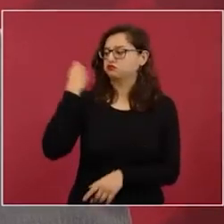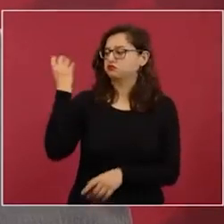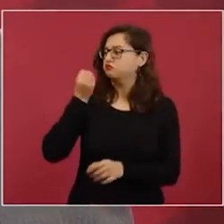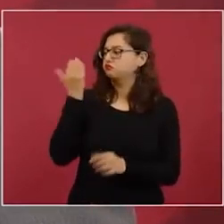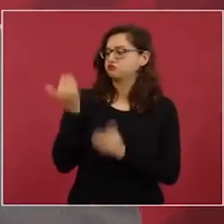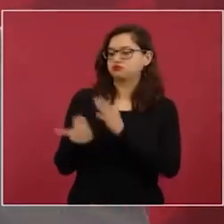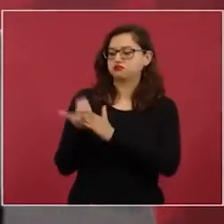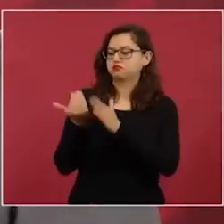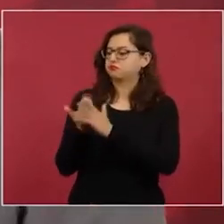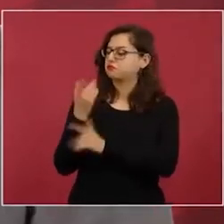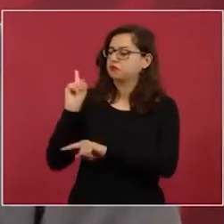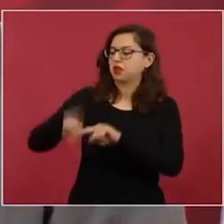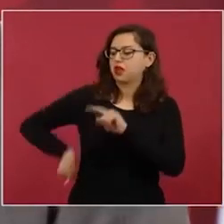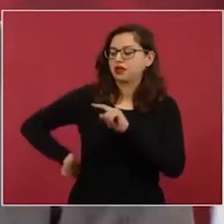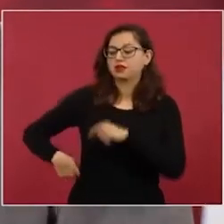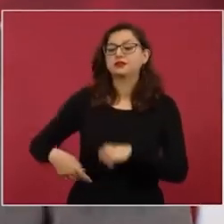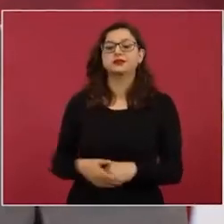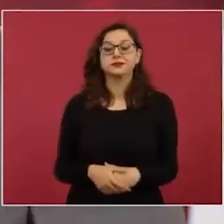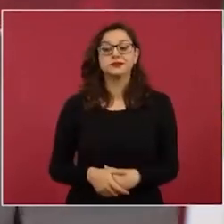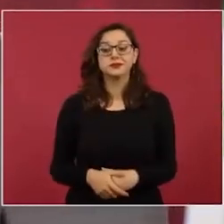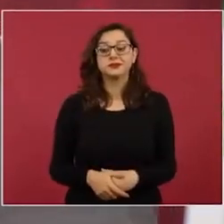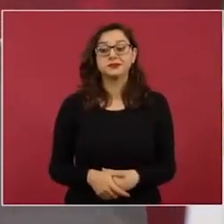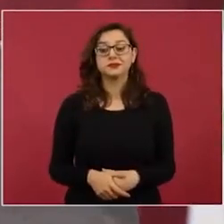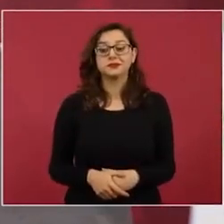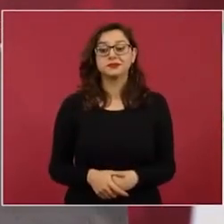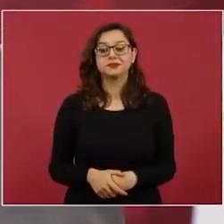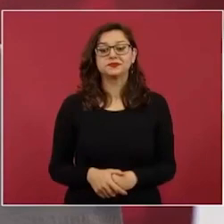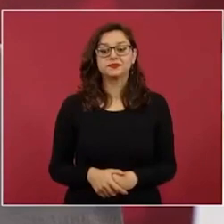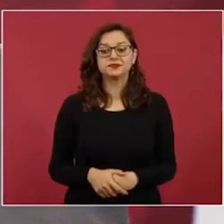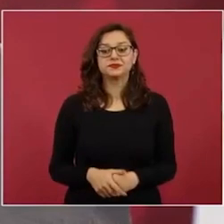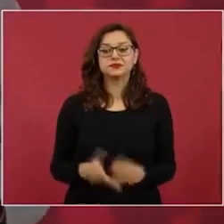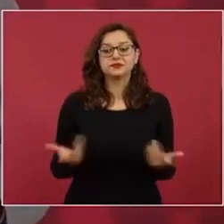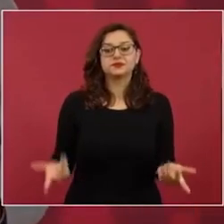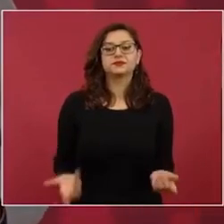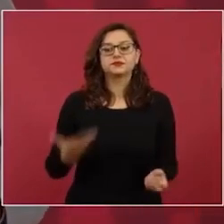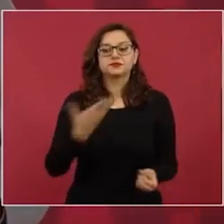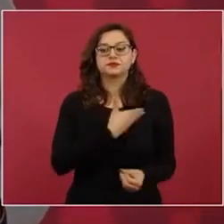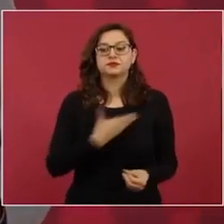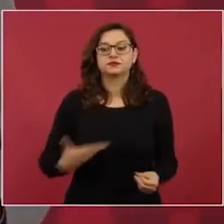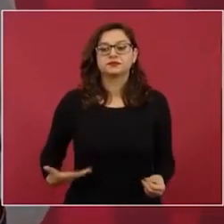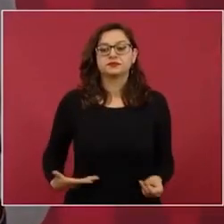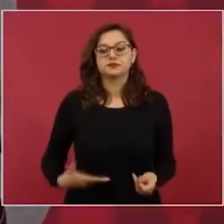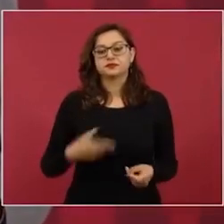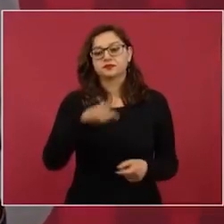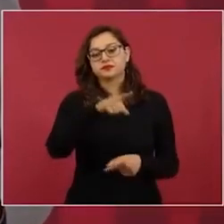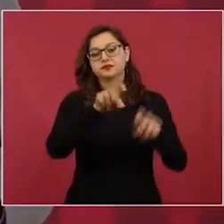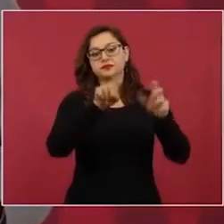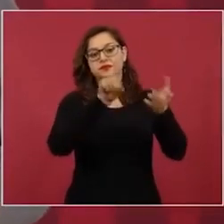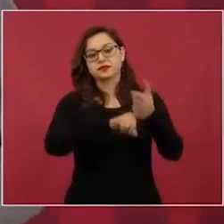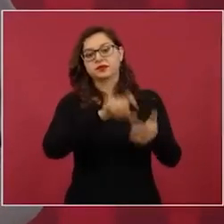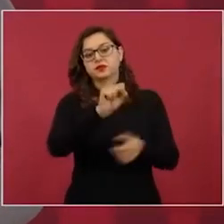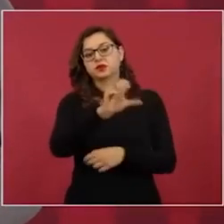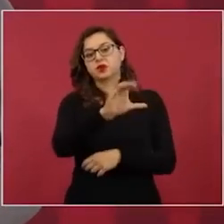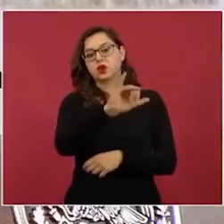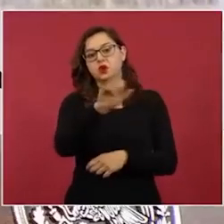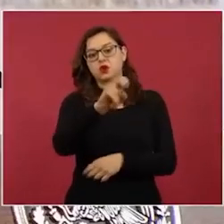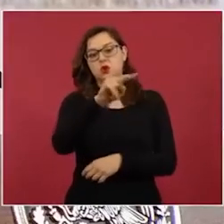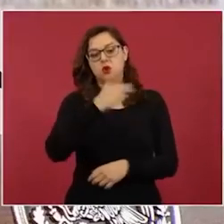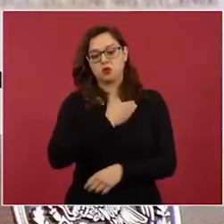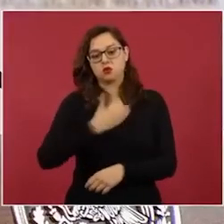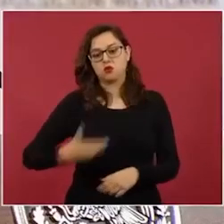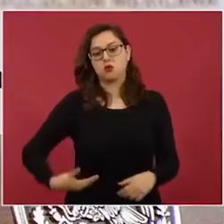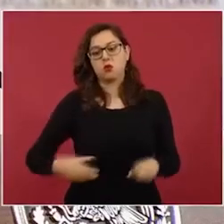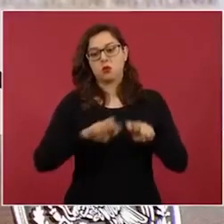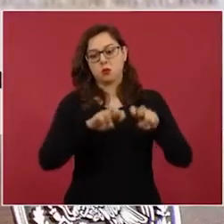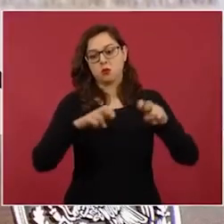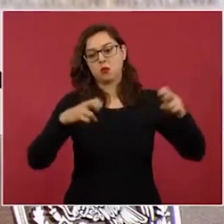Una cosa es el presidente y otros ministros, y... Hay otros ministros ahí